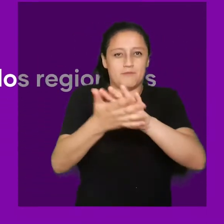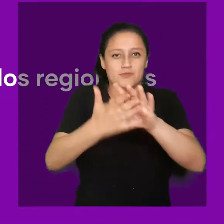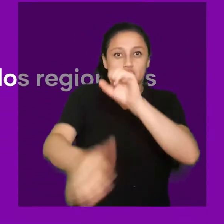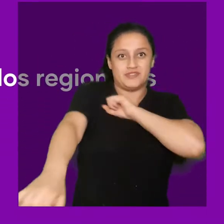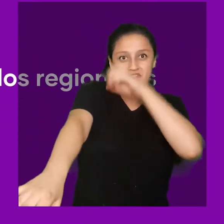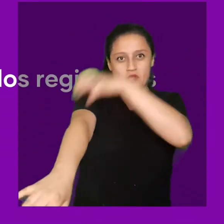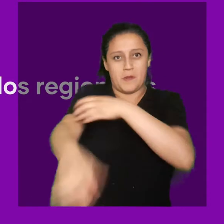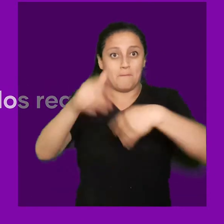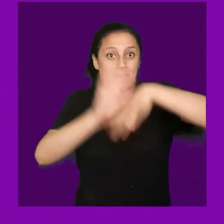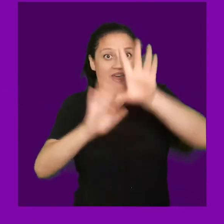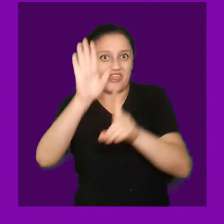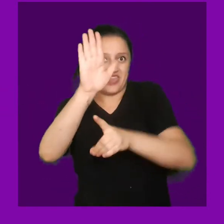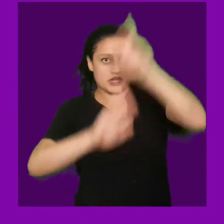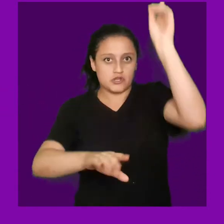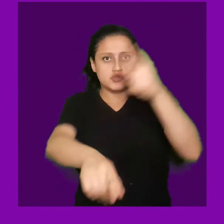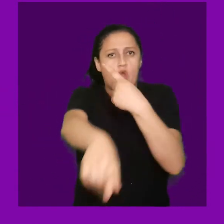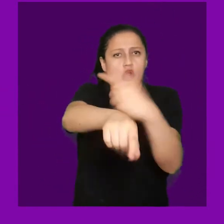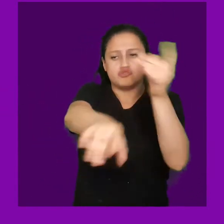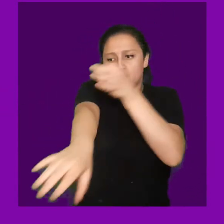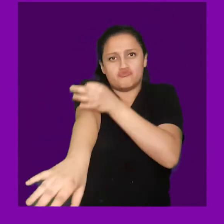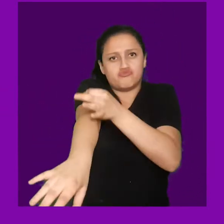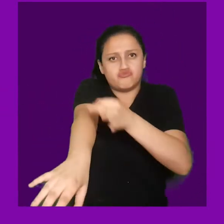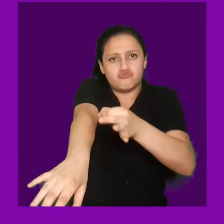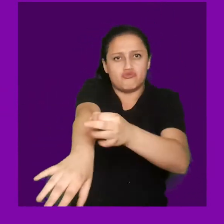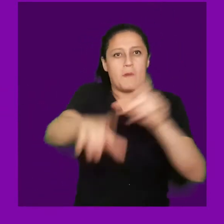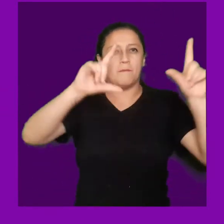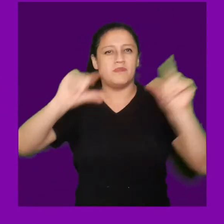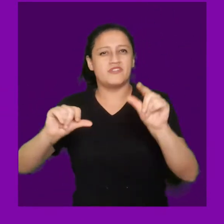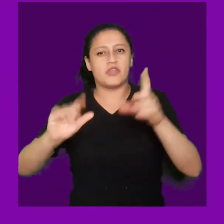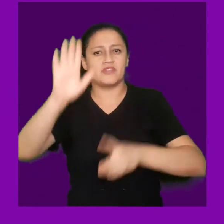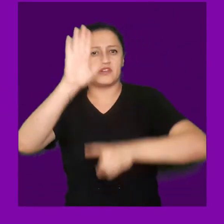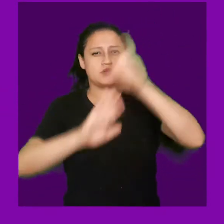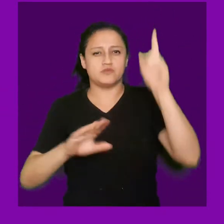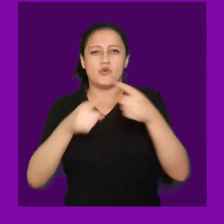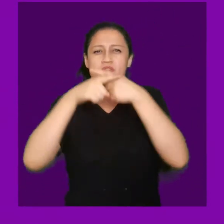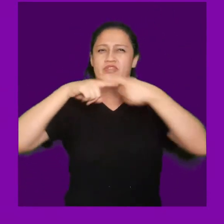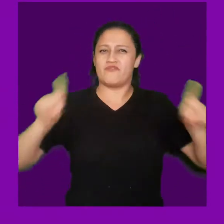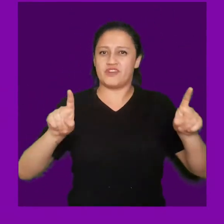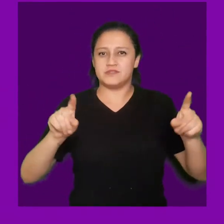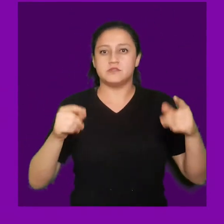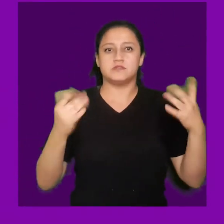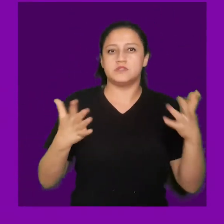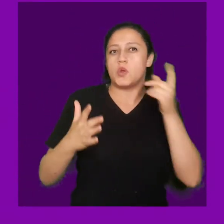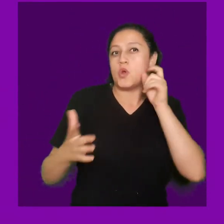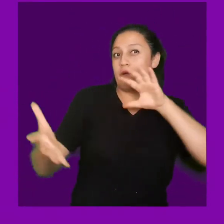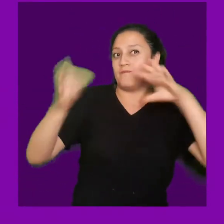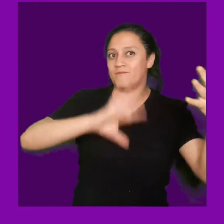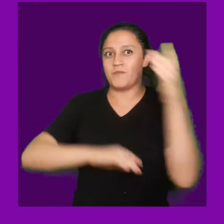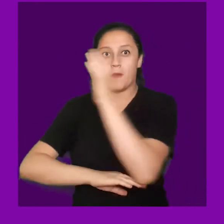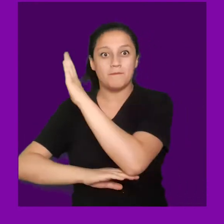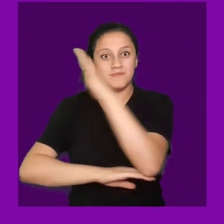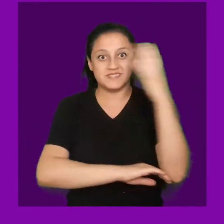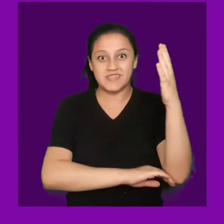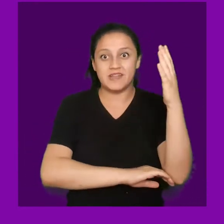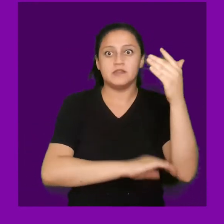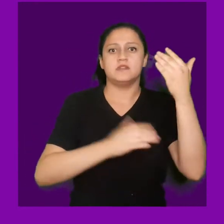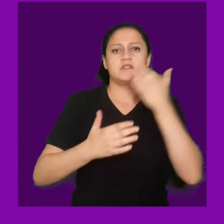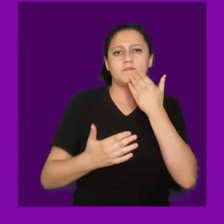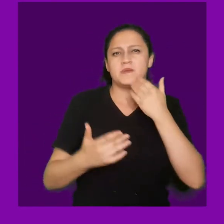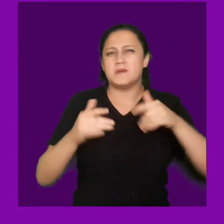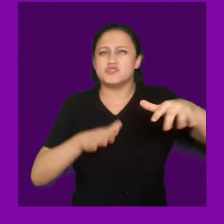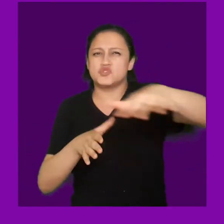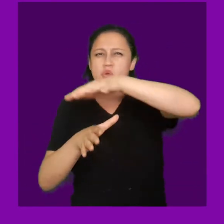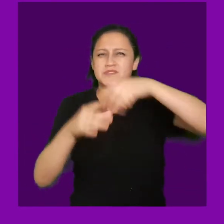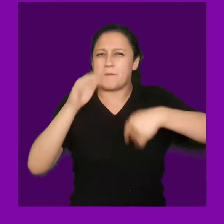desarrollos regionales, donde la capital mantiene una brecha notoria con el resto de las regiones. En cuanto a sustentabilidad y medio ambiente,